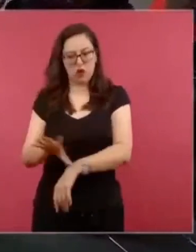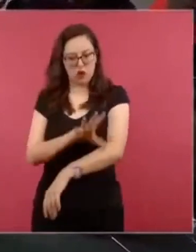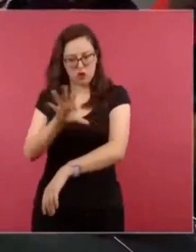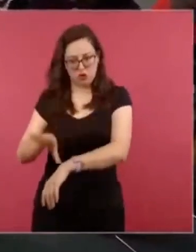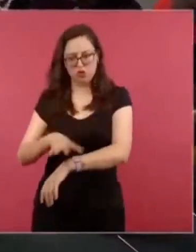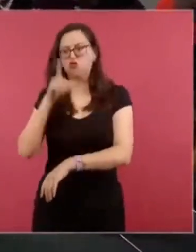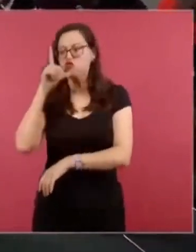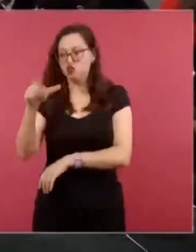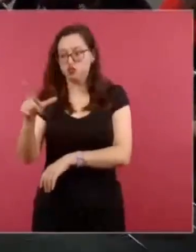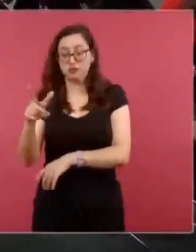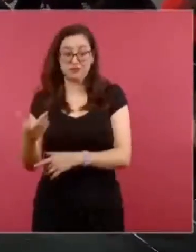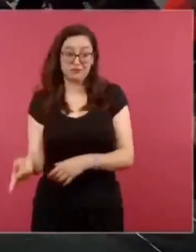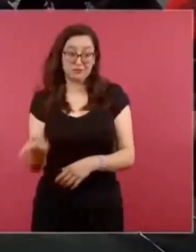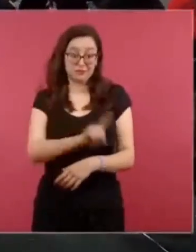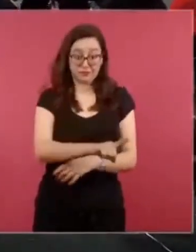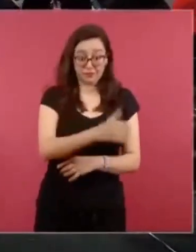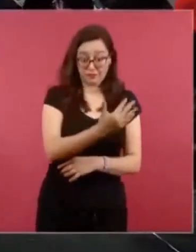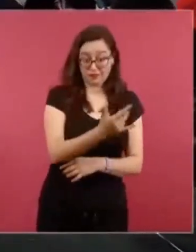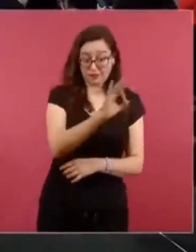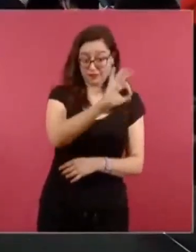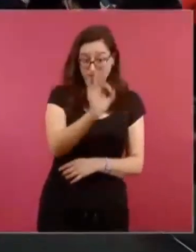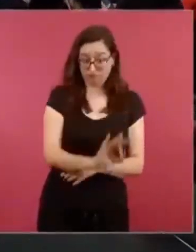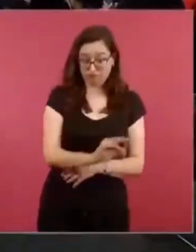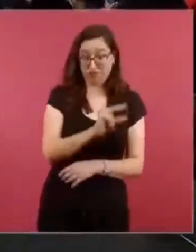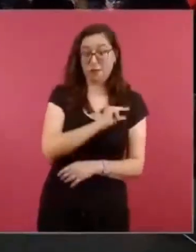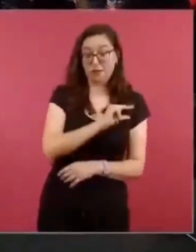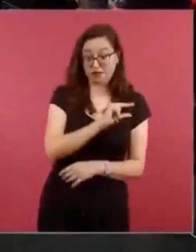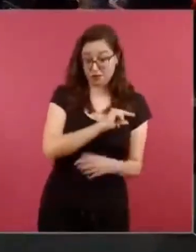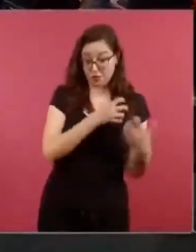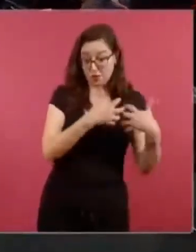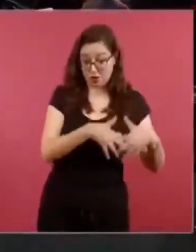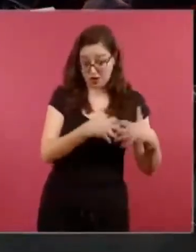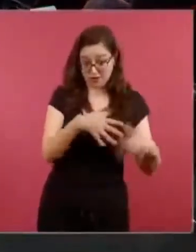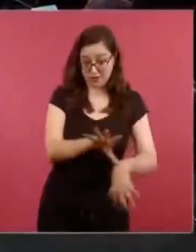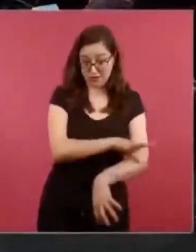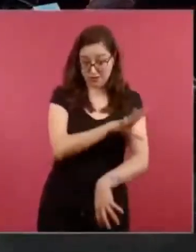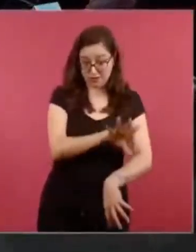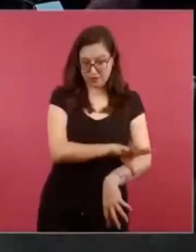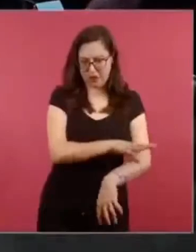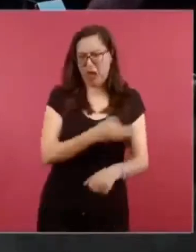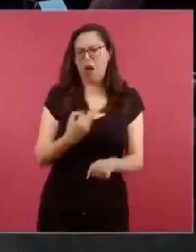O sea, es un asunto transitorio, ya lo estamos atendiendo.